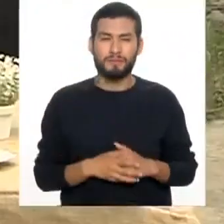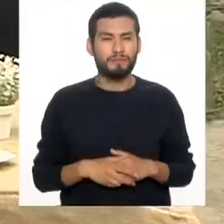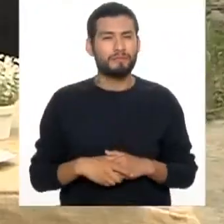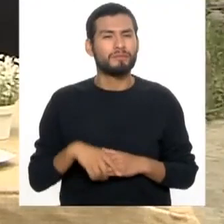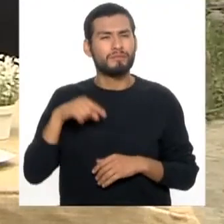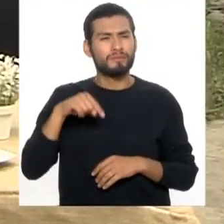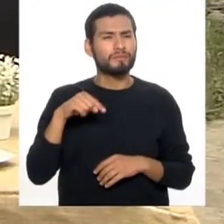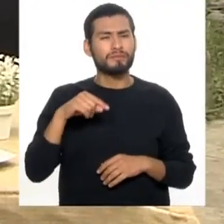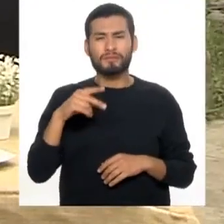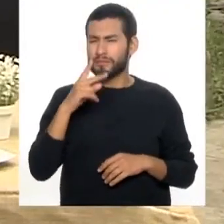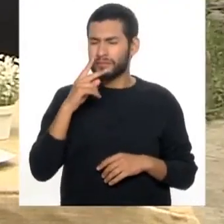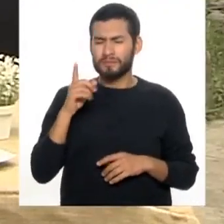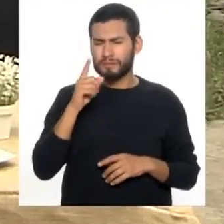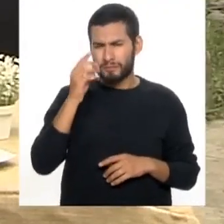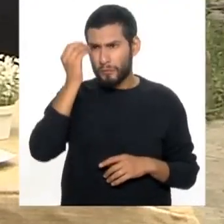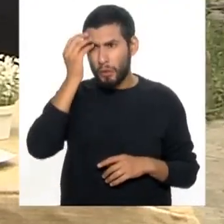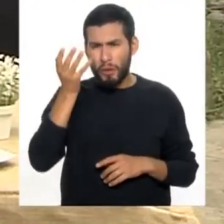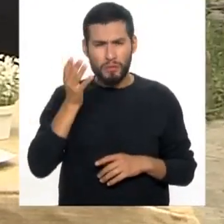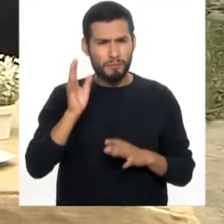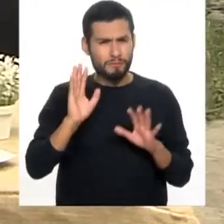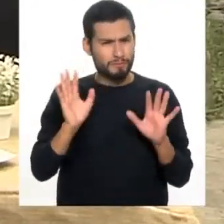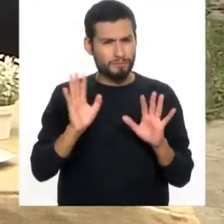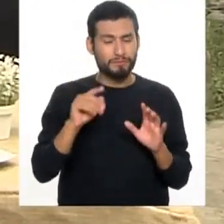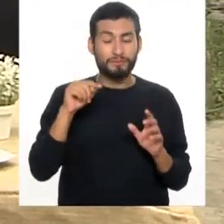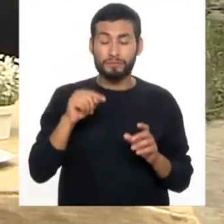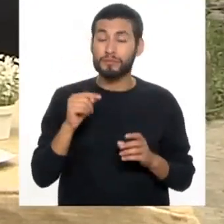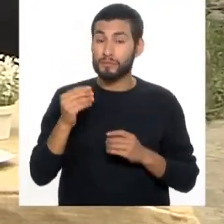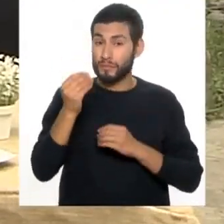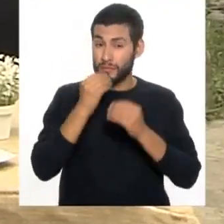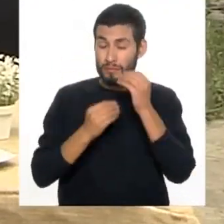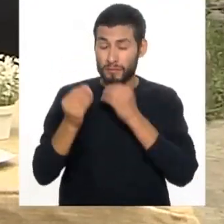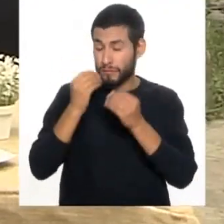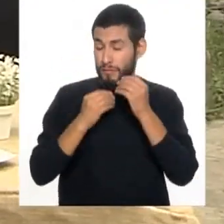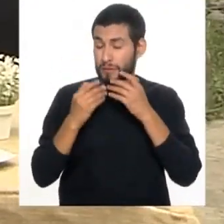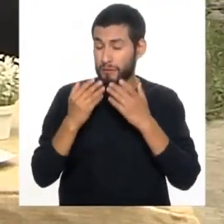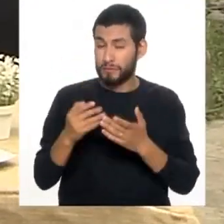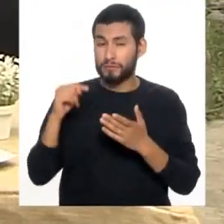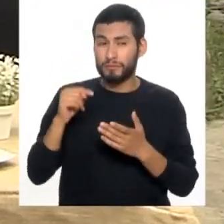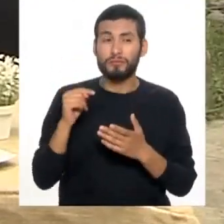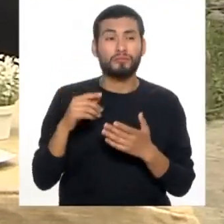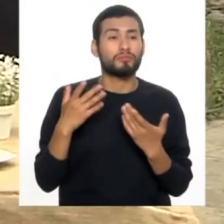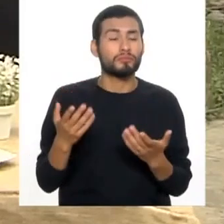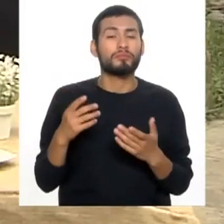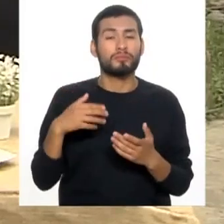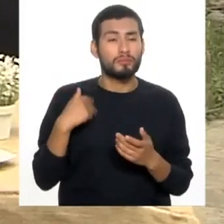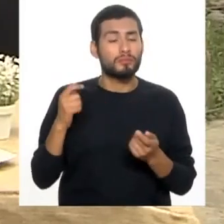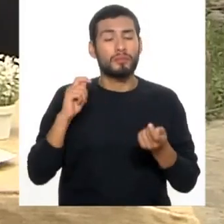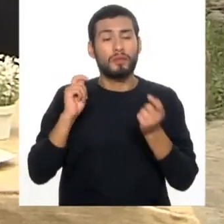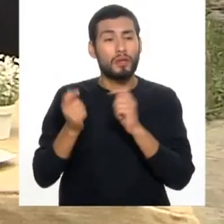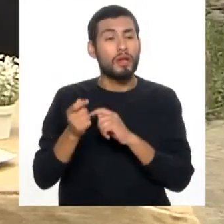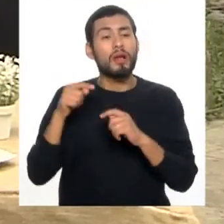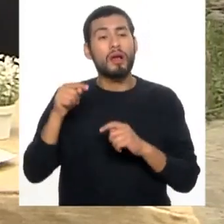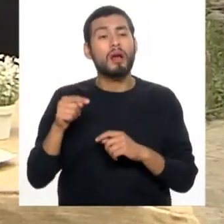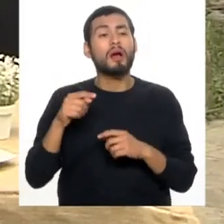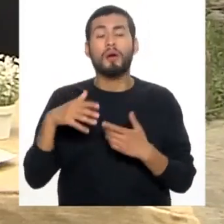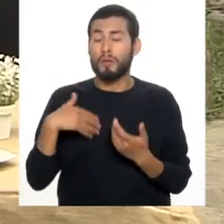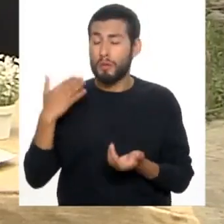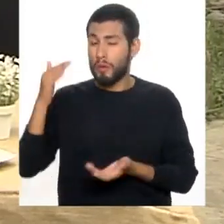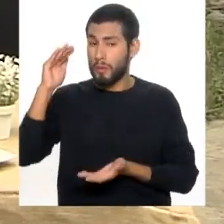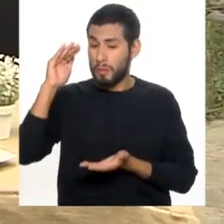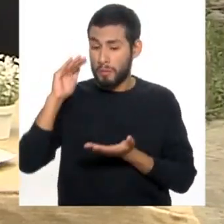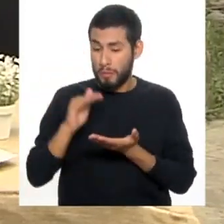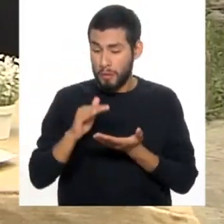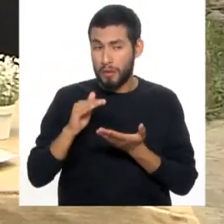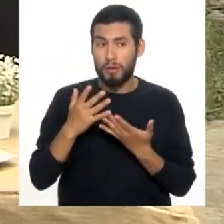aquí vamos a desmitificar varias cosas. Esta dieta puede ser utilizada también. Se modifica en la cantidad si quieres bajar de peso.